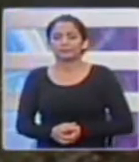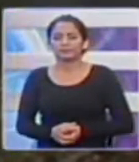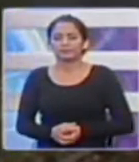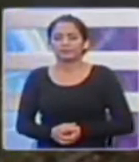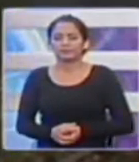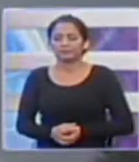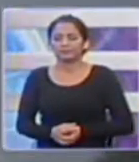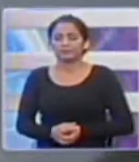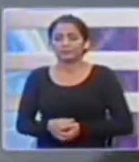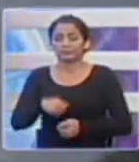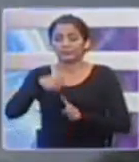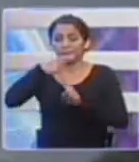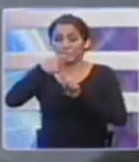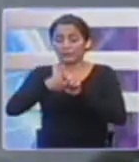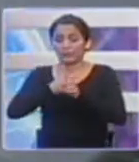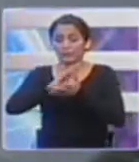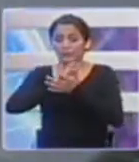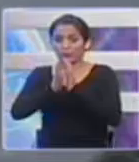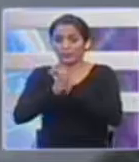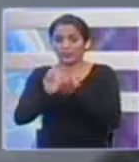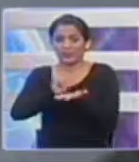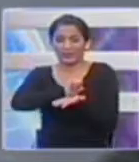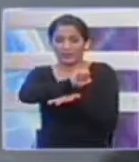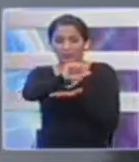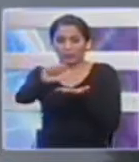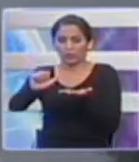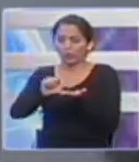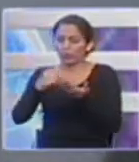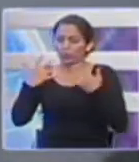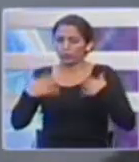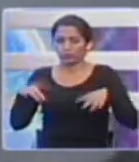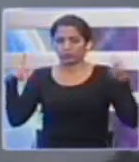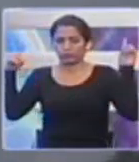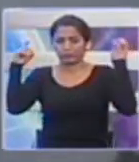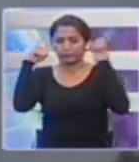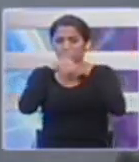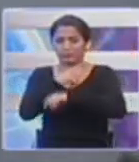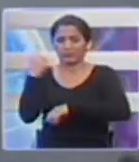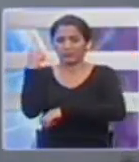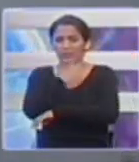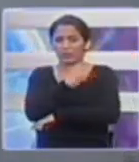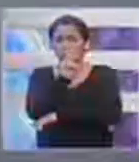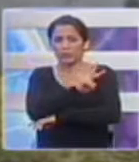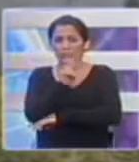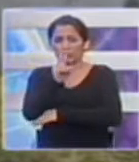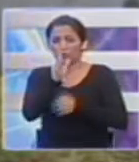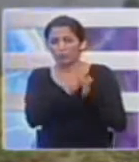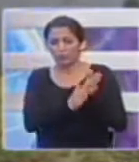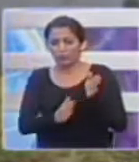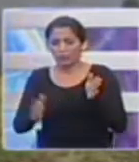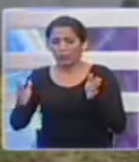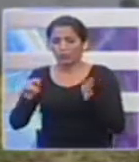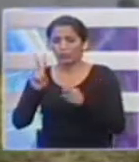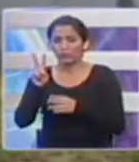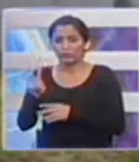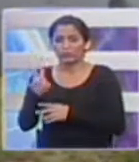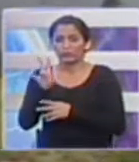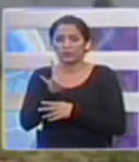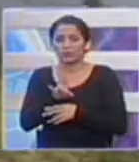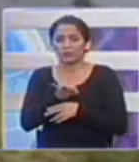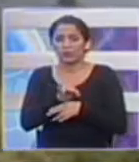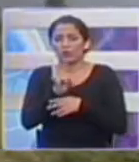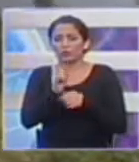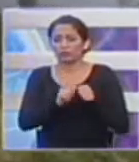El mes de noviembre en Azuay es crítico. En tan solo 22 días se han destruido 780 hectáreas. En las